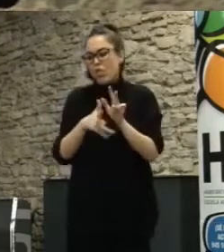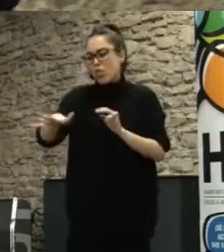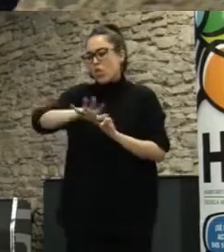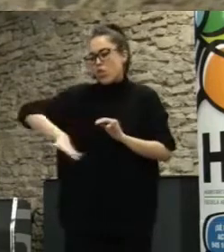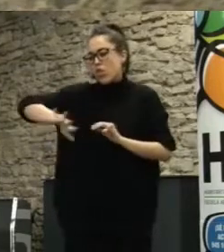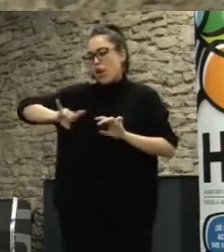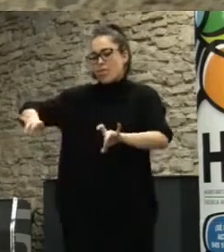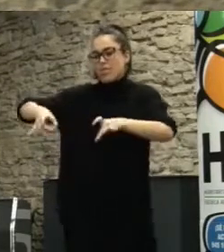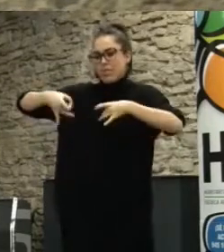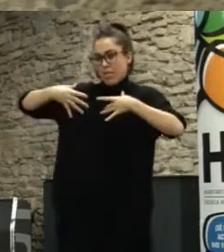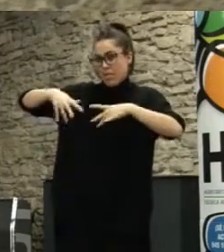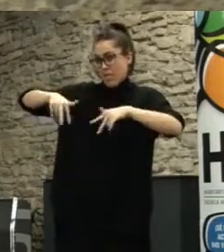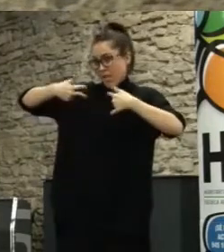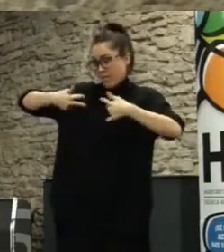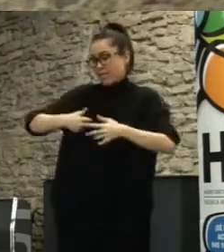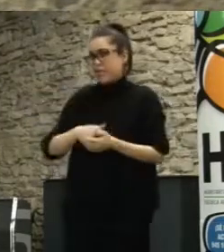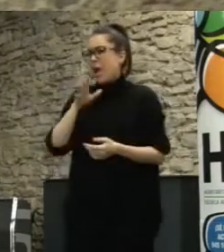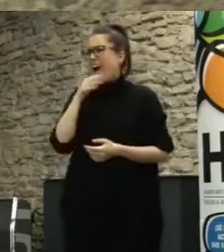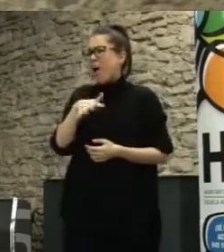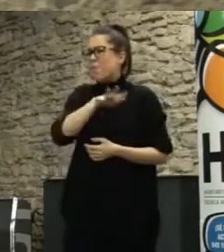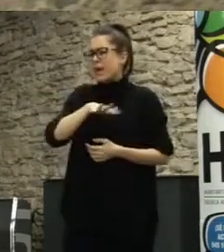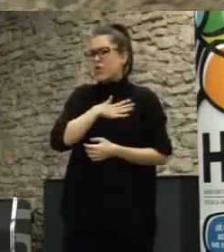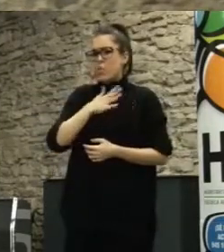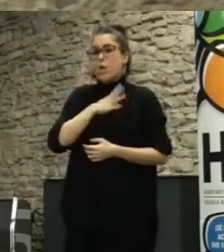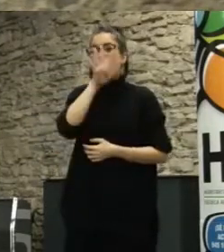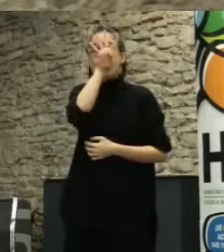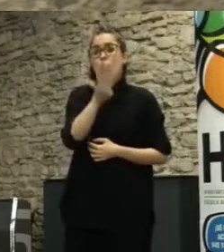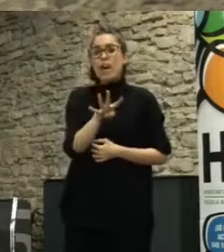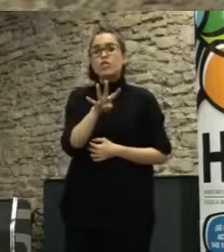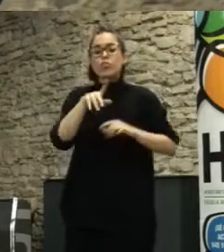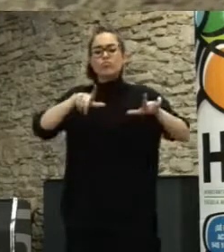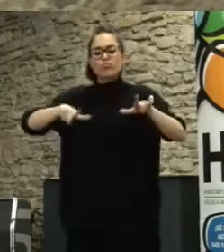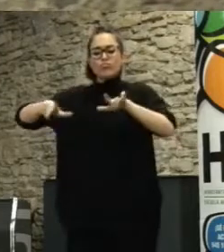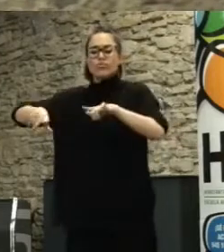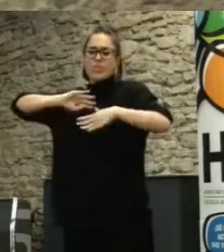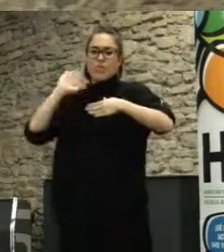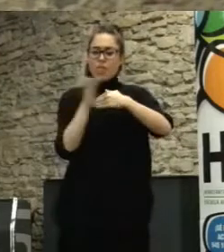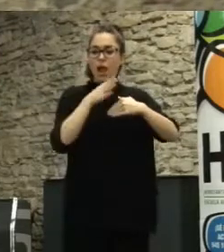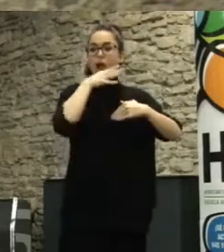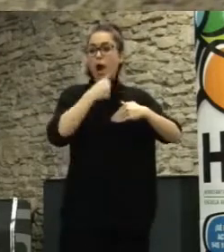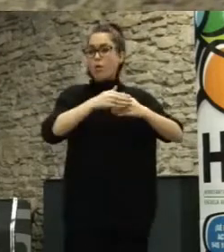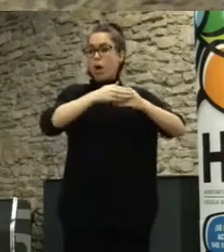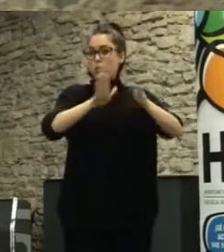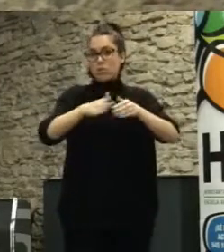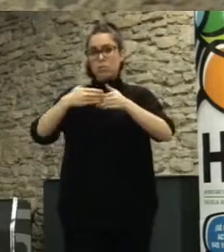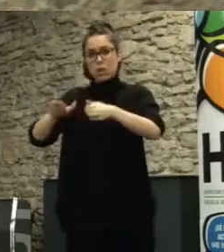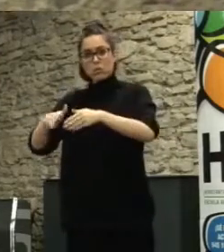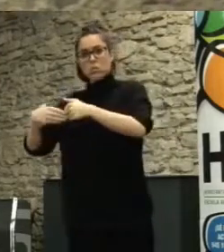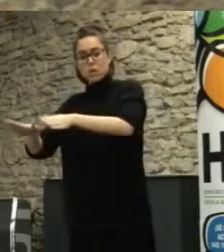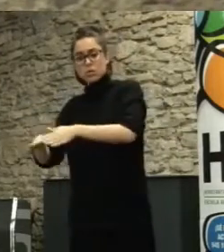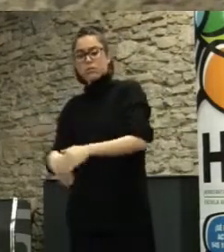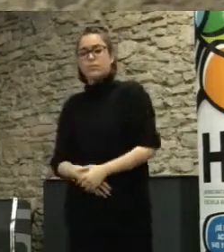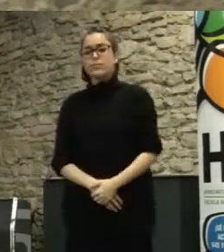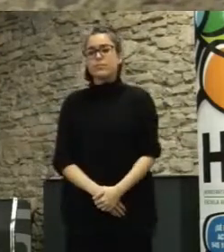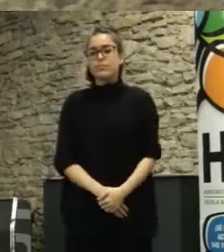ahora en mi barrio hay cuatro locales que estaban cerrados que se han reabierto iba a haber una gestión cultural en cuatro locales el que es